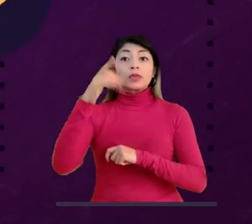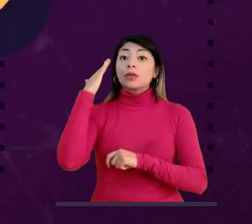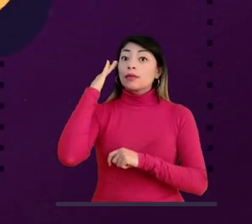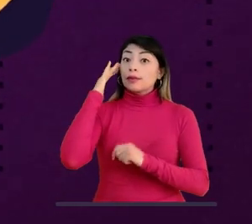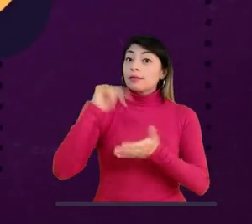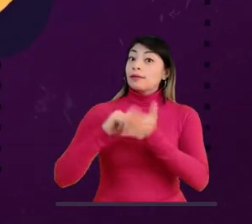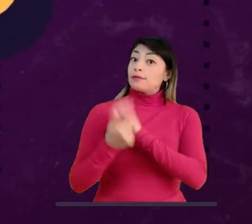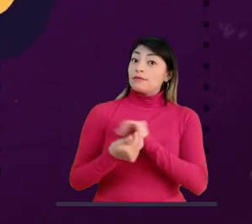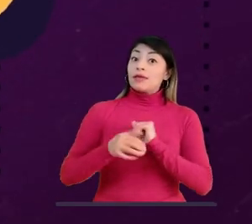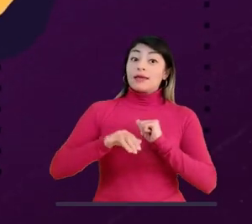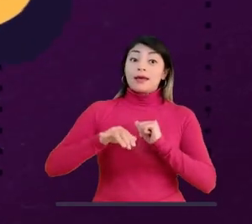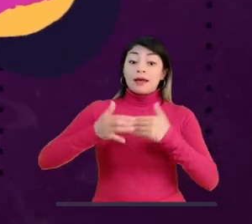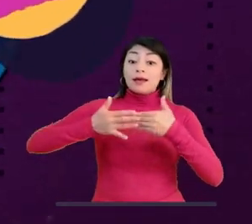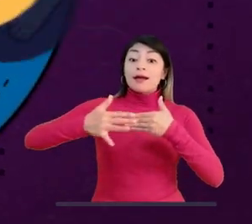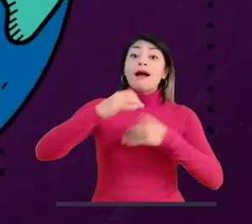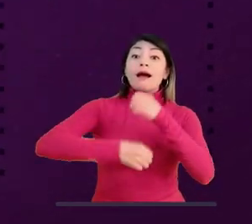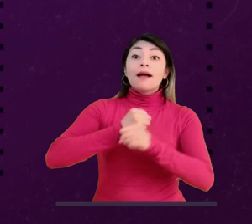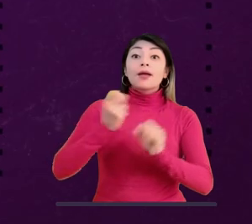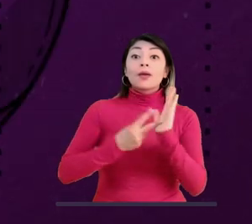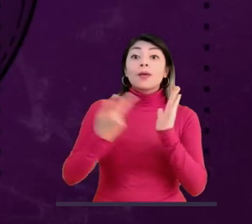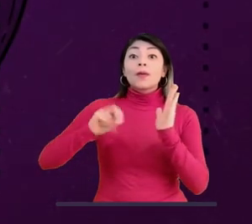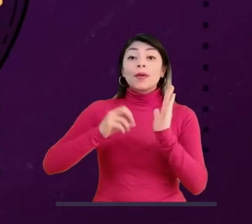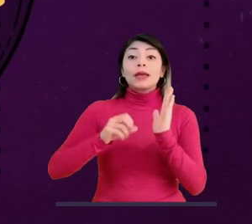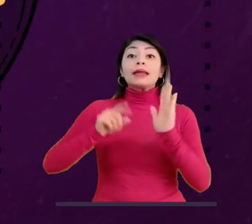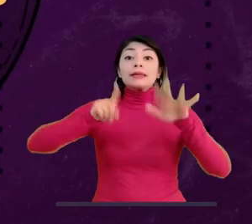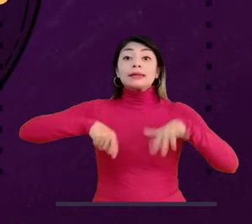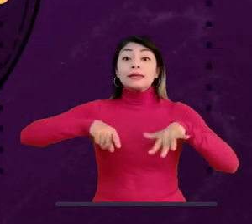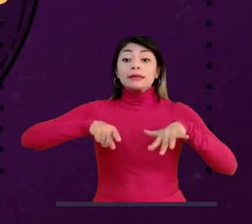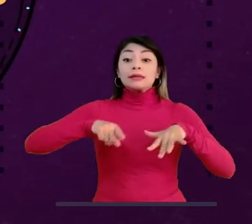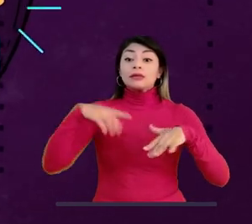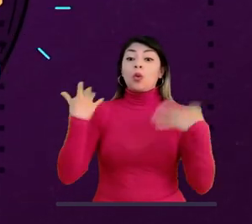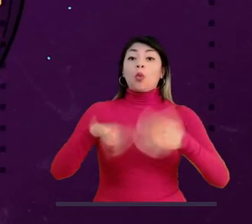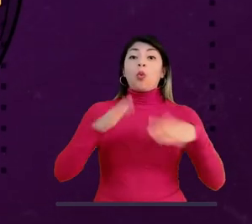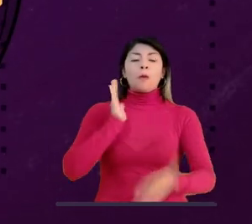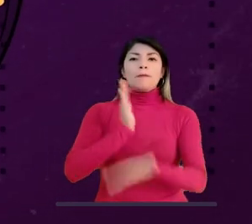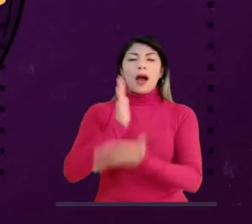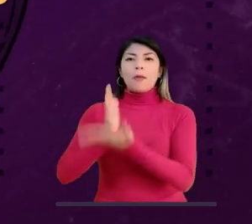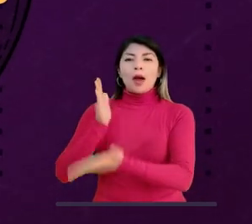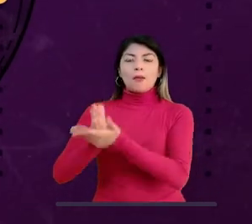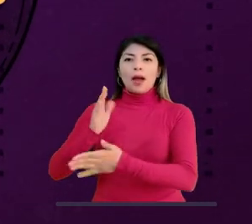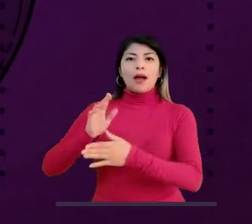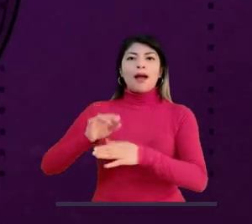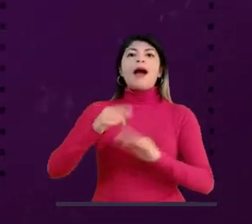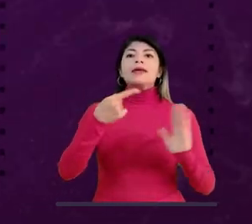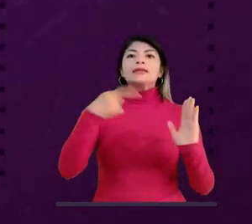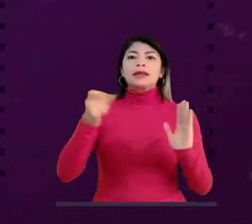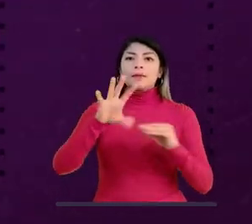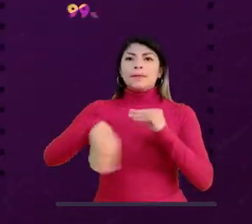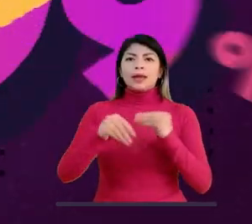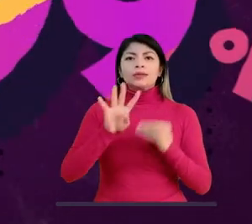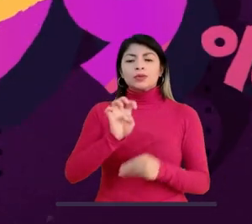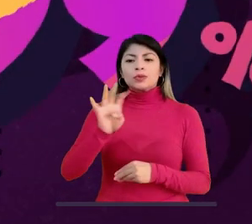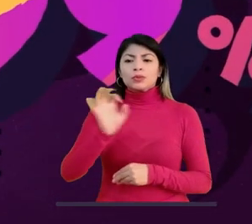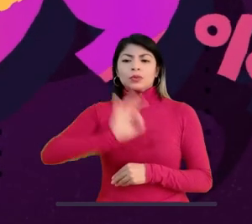¿Sabías que solo en los primeros seis meses del 2020, cerca de 100 desastres naturales ocurrieron en el mundo?